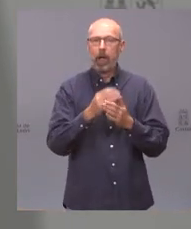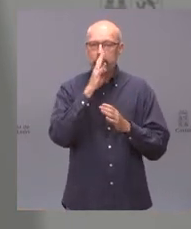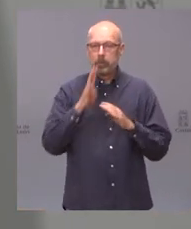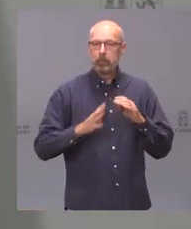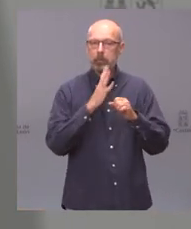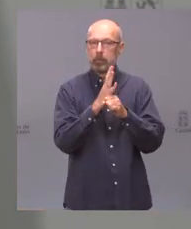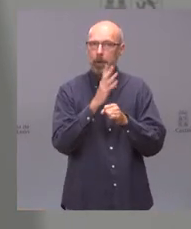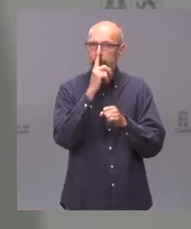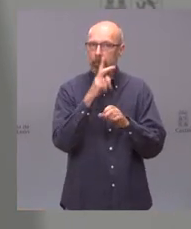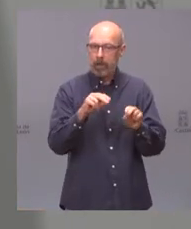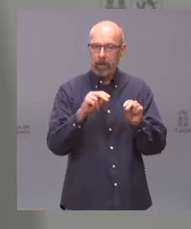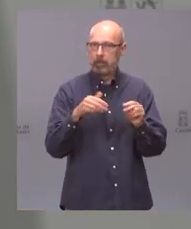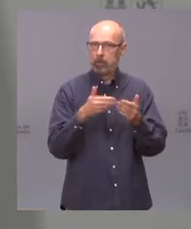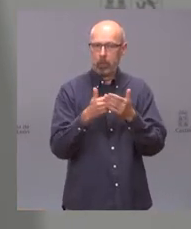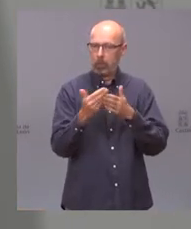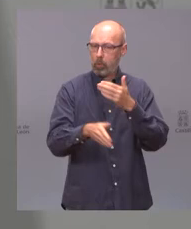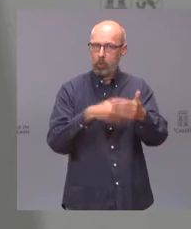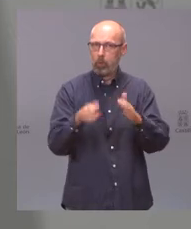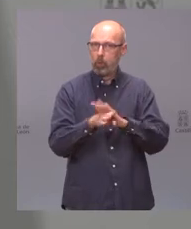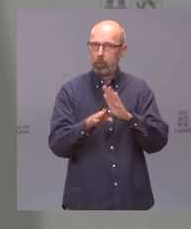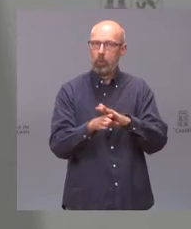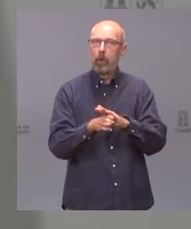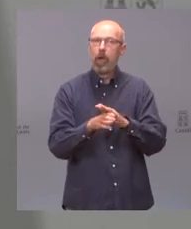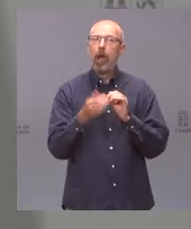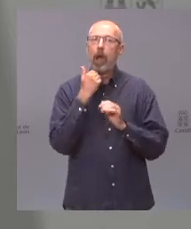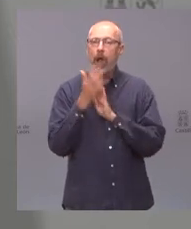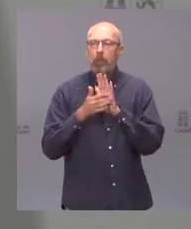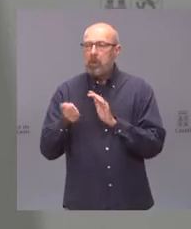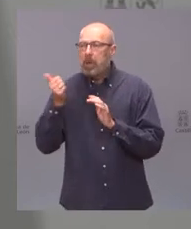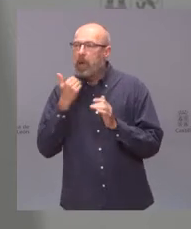que afecte a movimientos en la Junta de Castilla y León